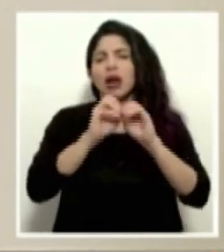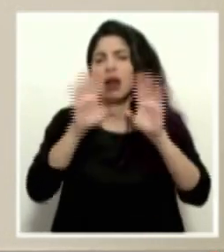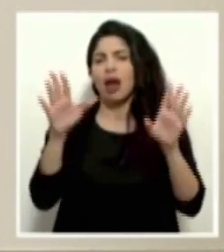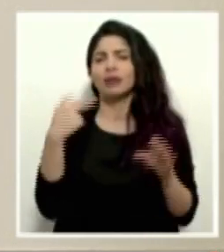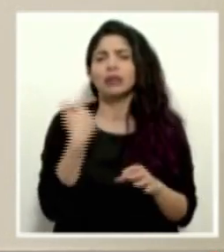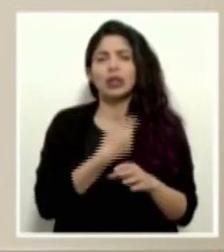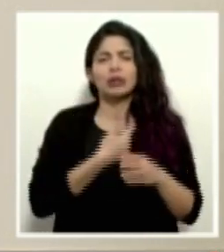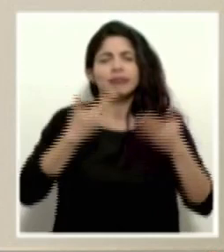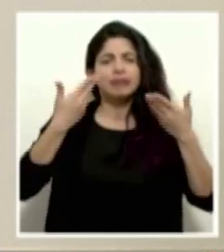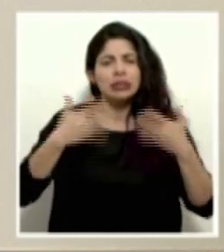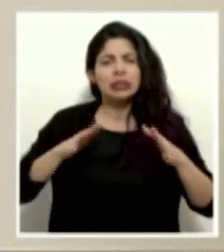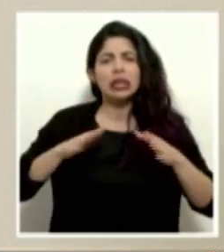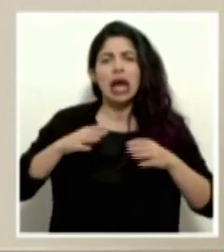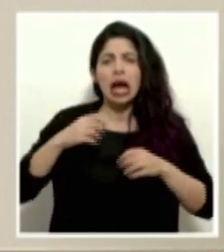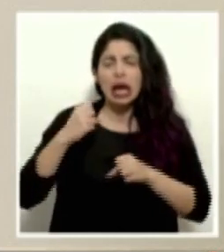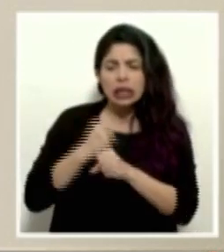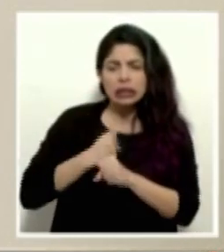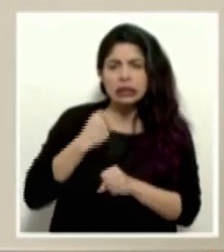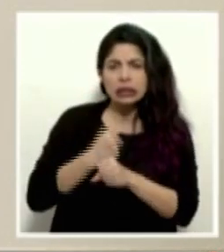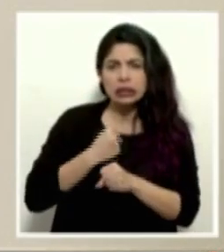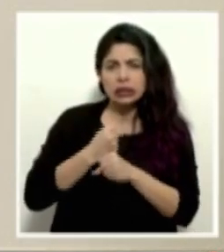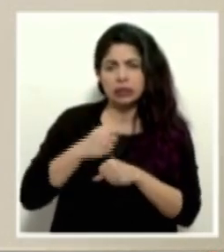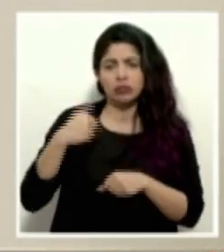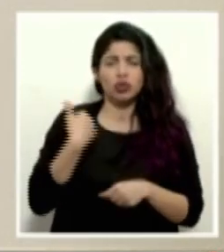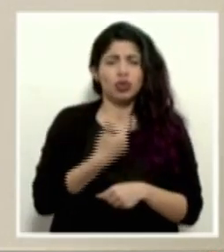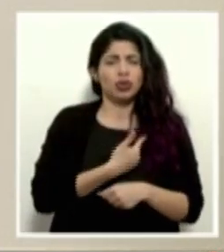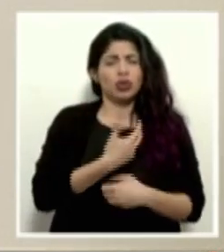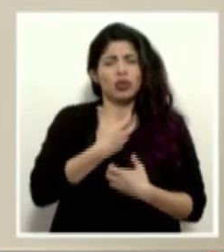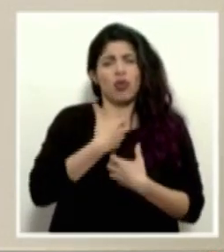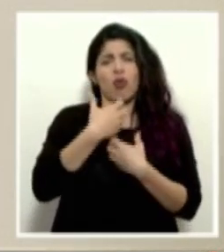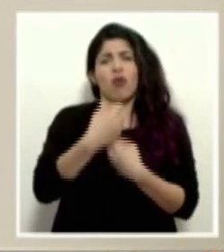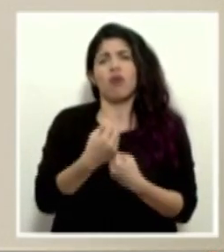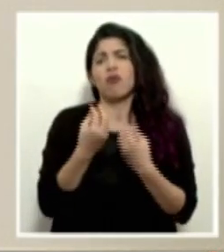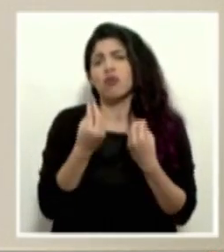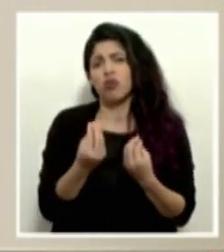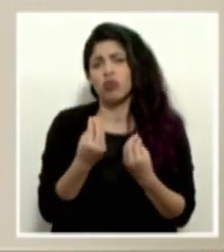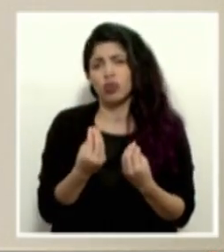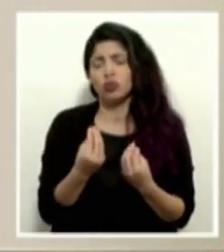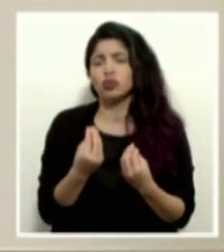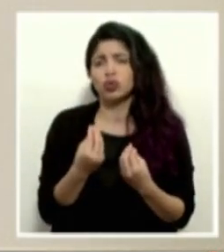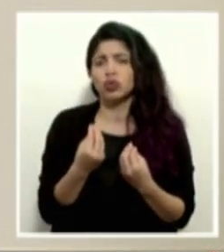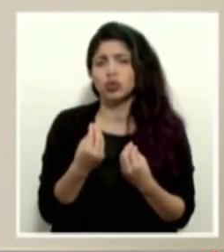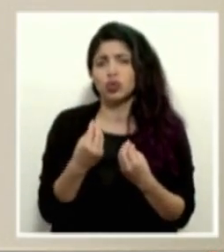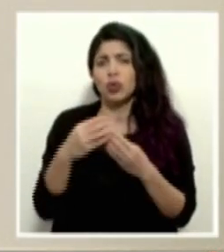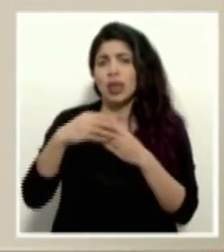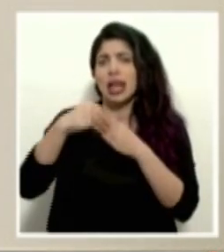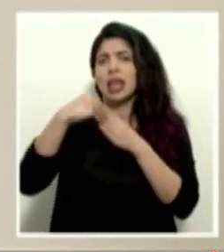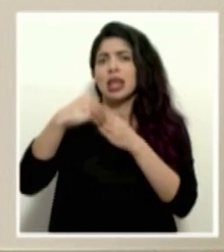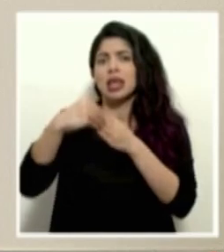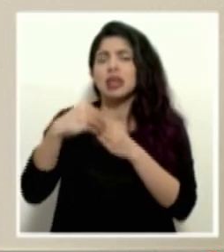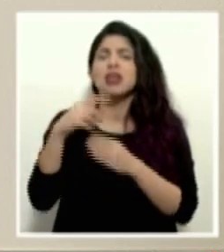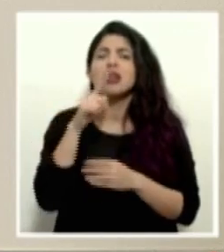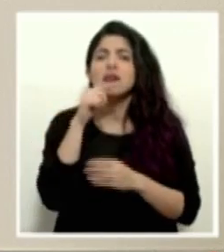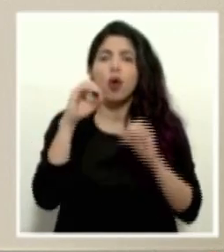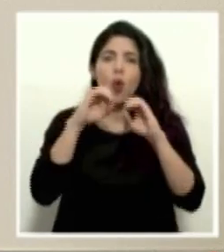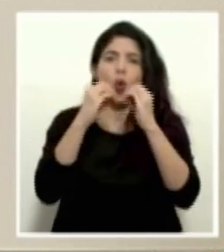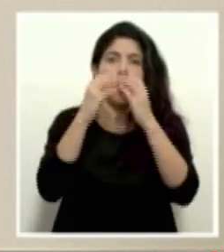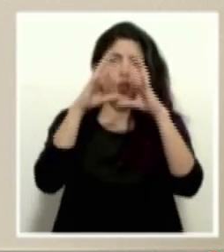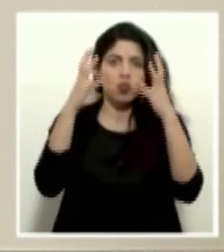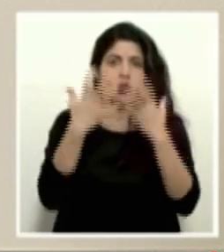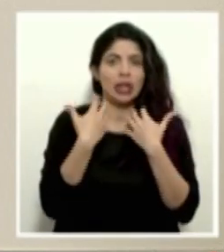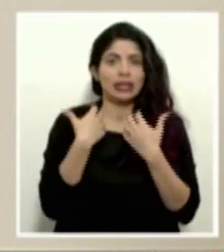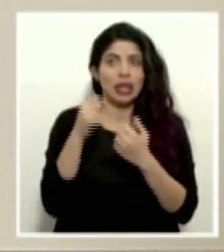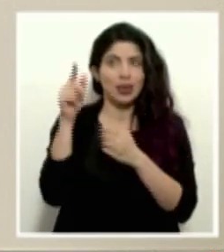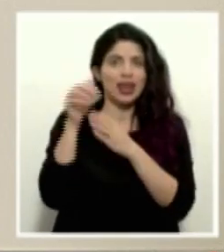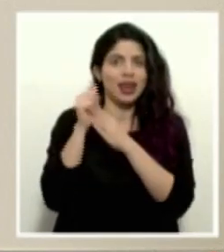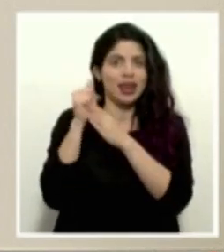nosotros hemos estado haciendo gestiones, aquí confiamos mucho en que también se dé un importante liderazgo por parte de la Organización Mundial